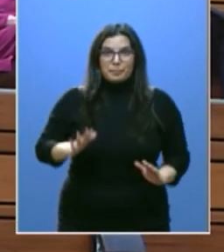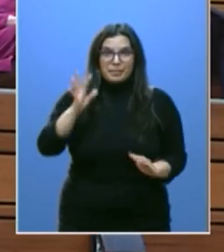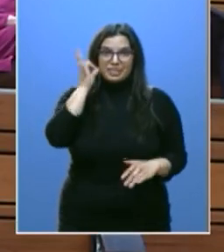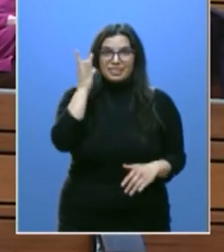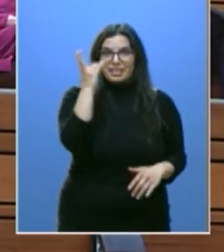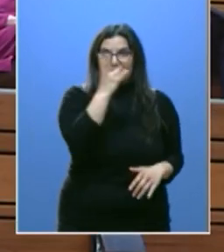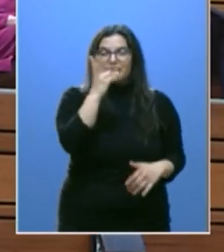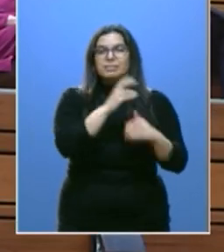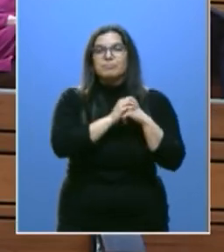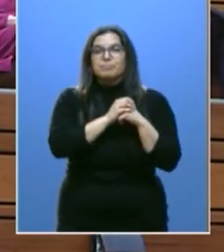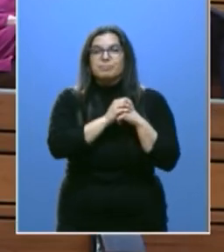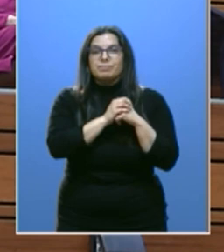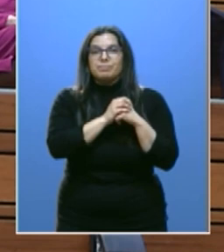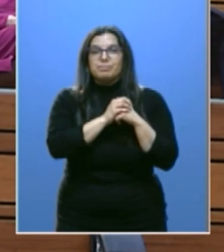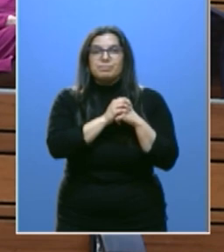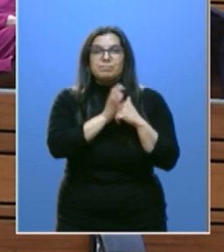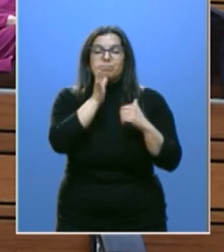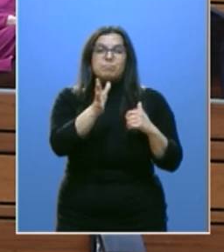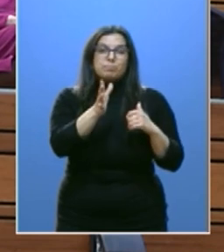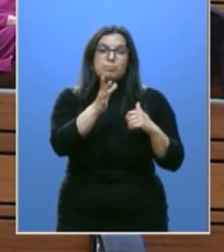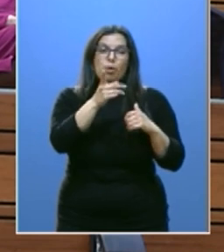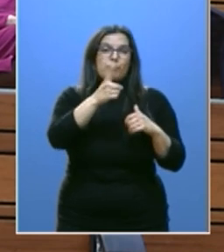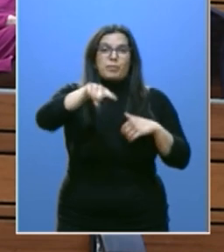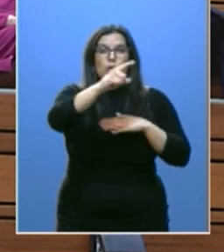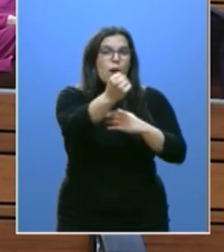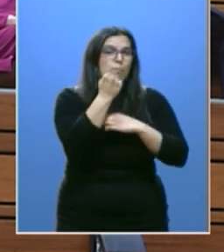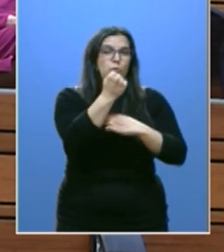sin cuyo constante apoyo